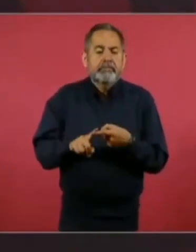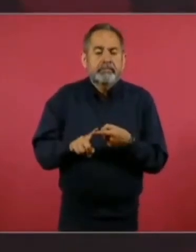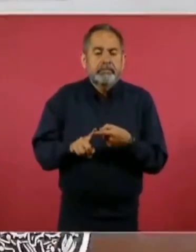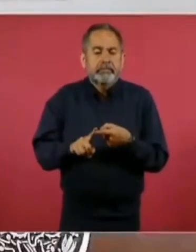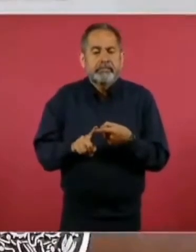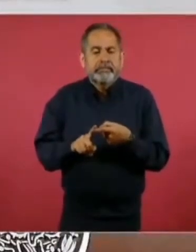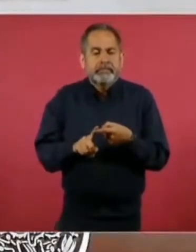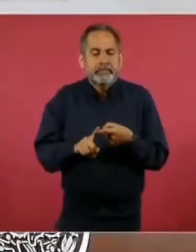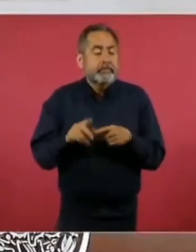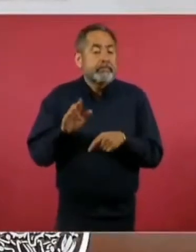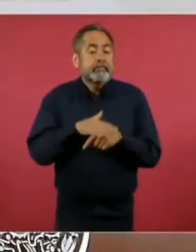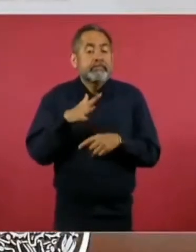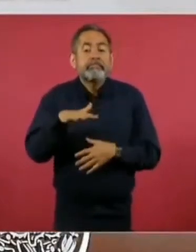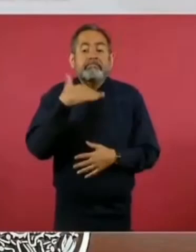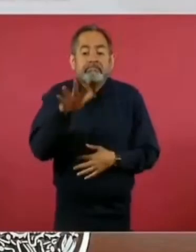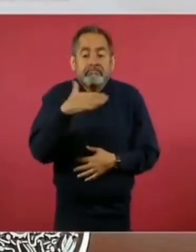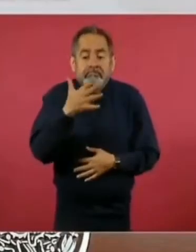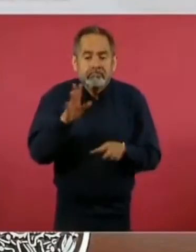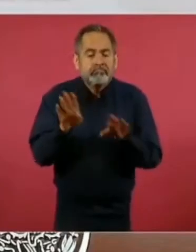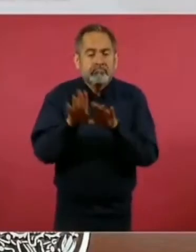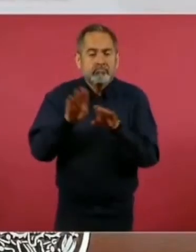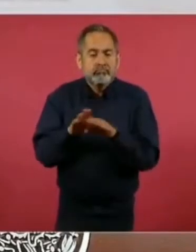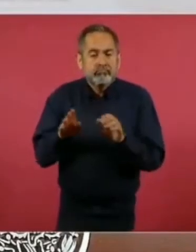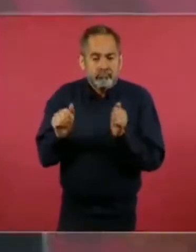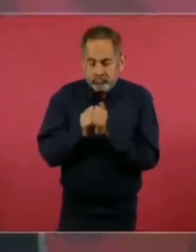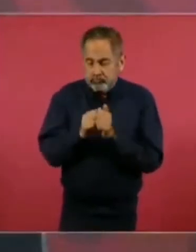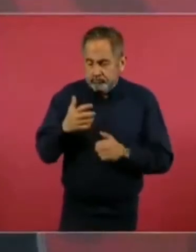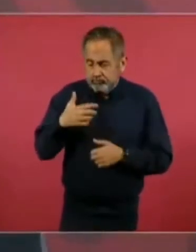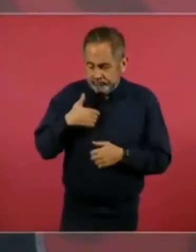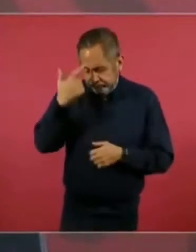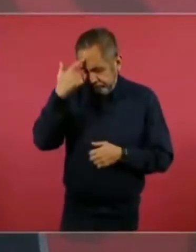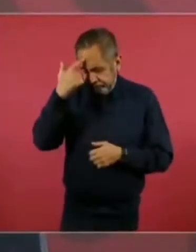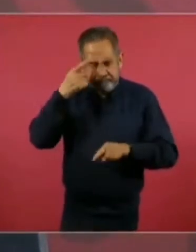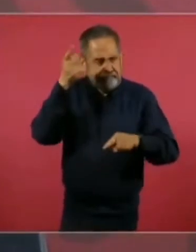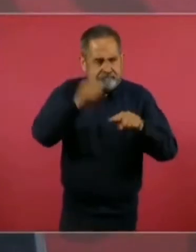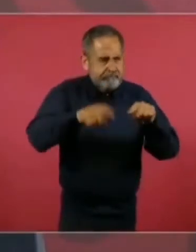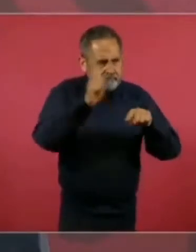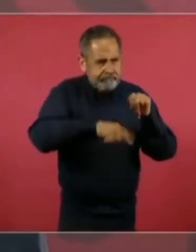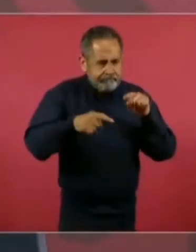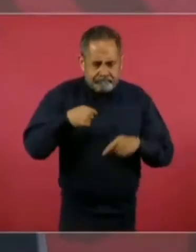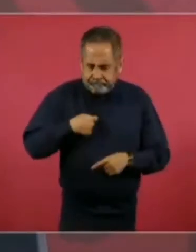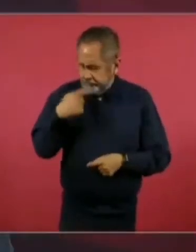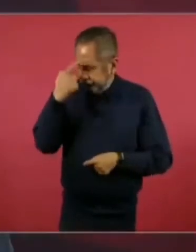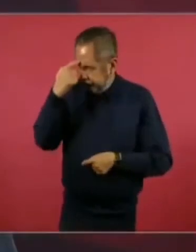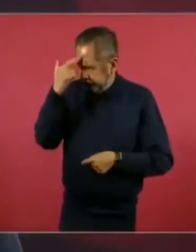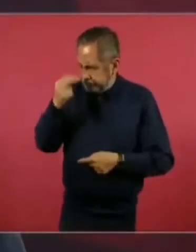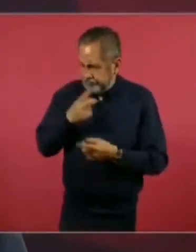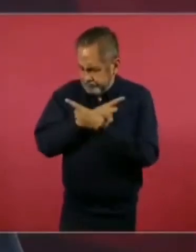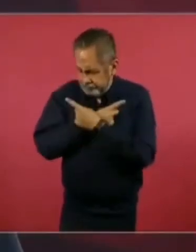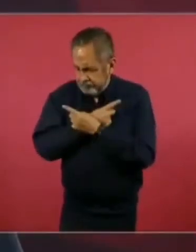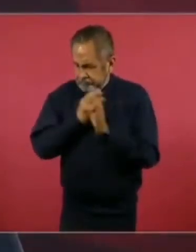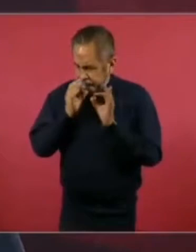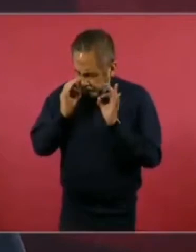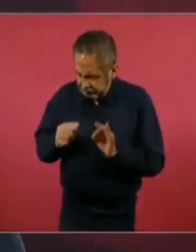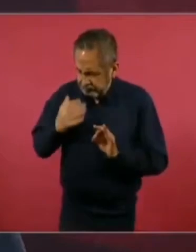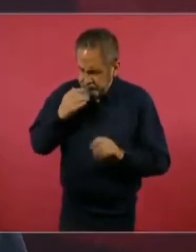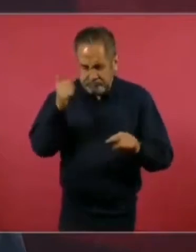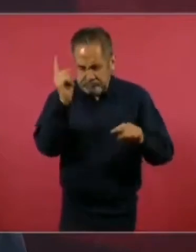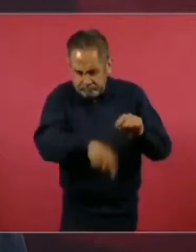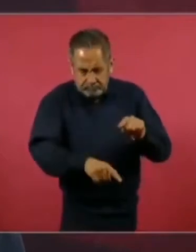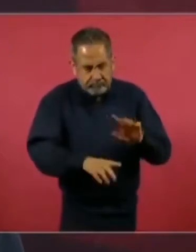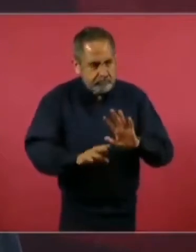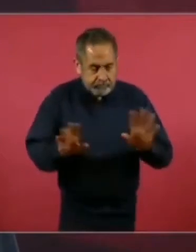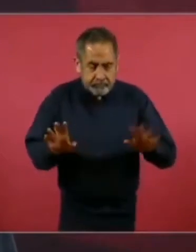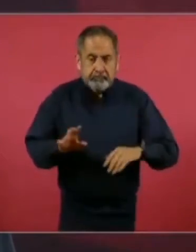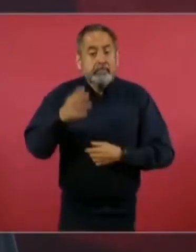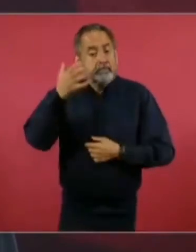la corrupción hay que combatirla no sólo por razones de índole moral, sino porque permite